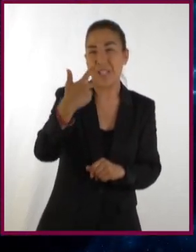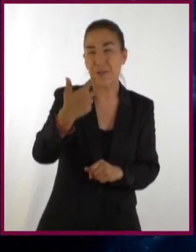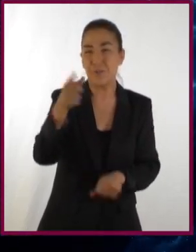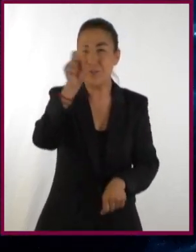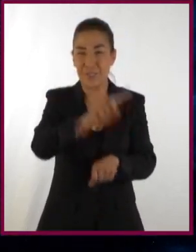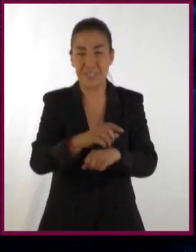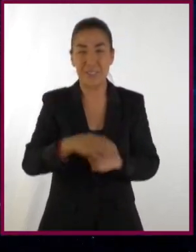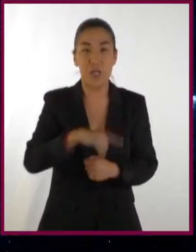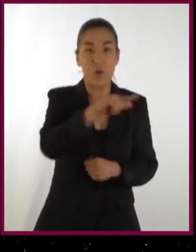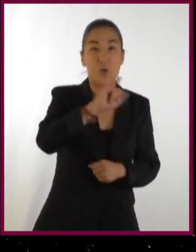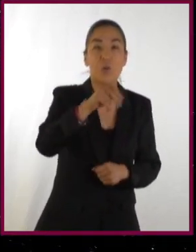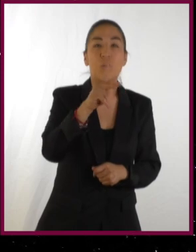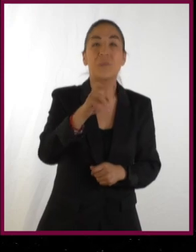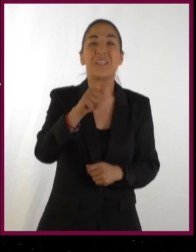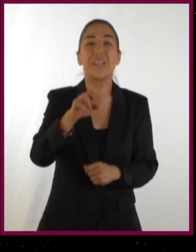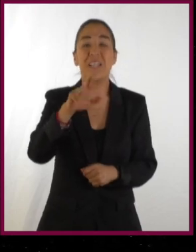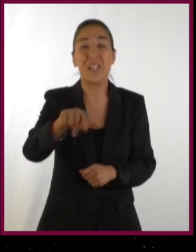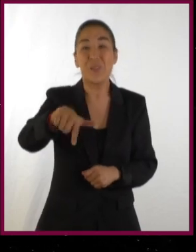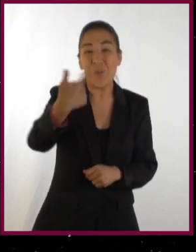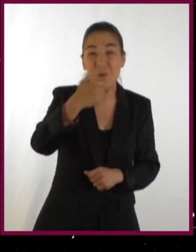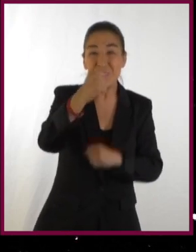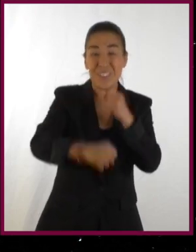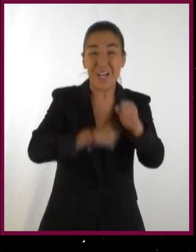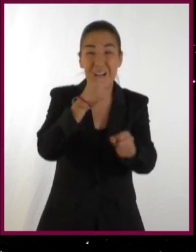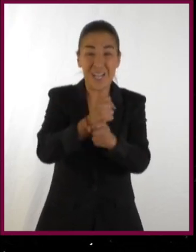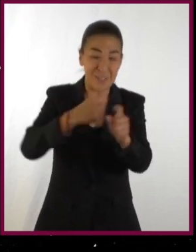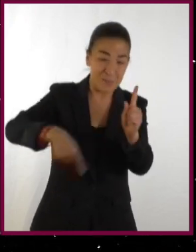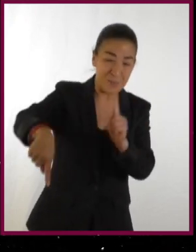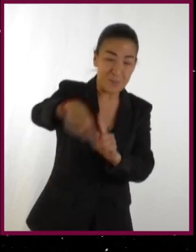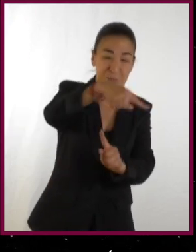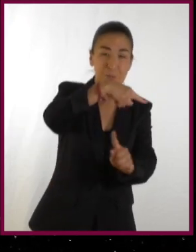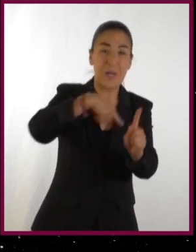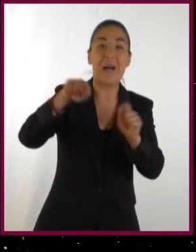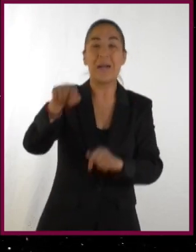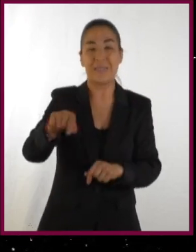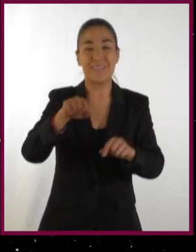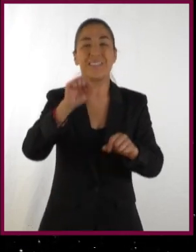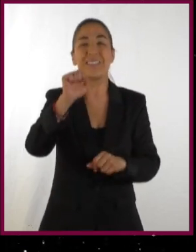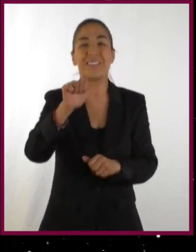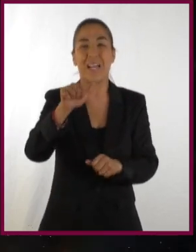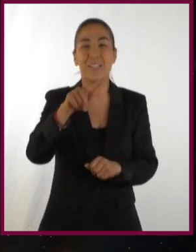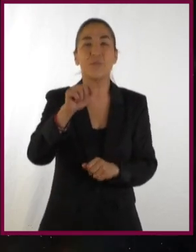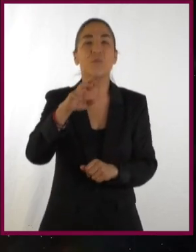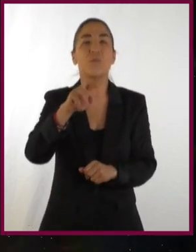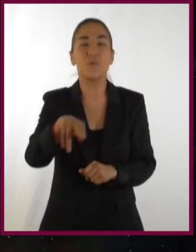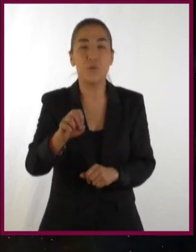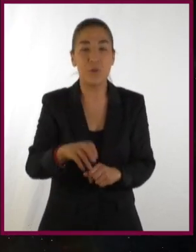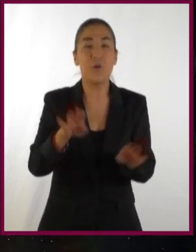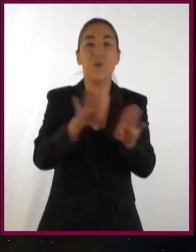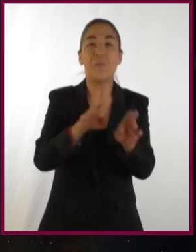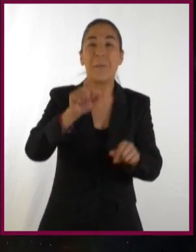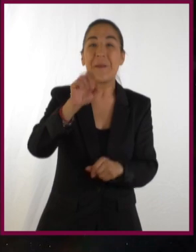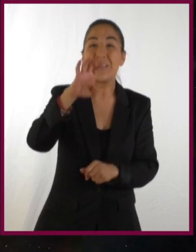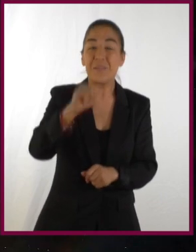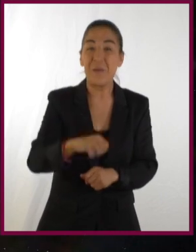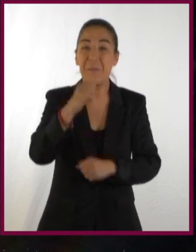orbitar nuestra estrella. Y Júpiter tarda 12 años en darle la vuelta al Sol, Mimara. Y el año de Saturno dura 29